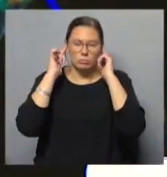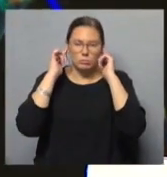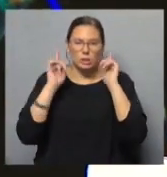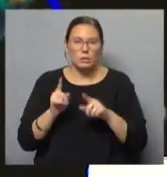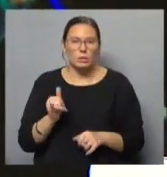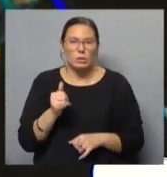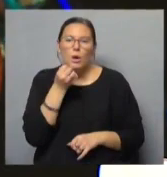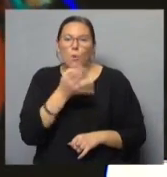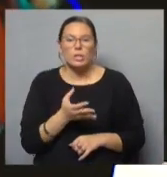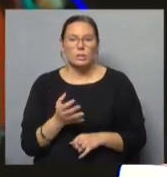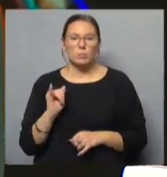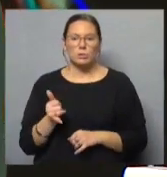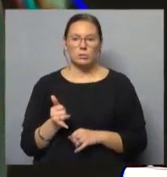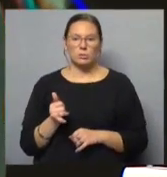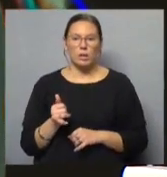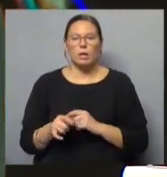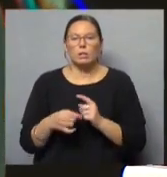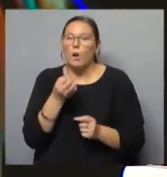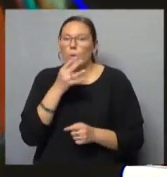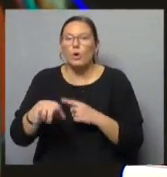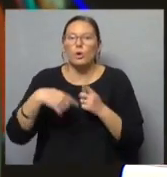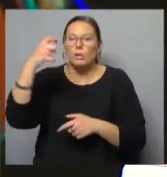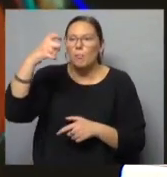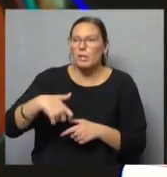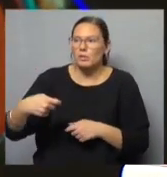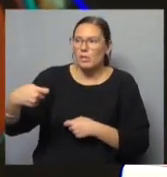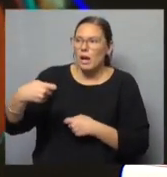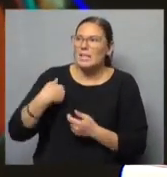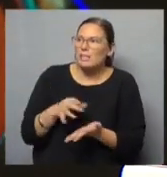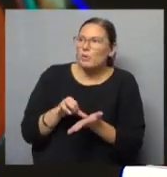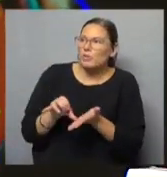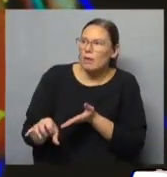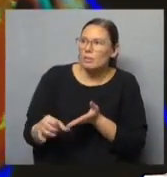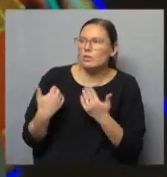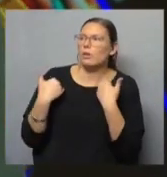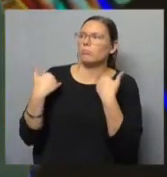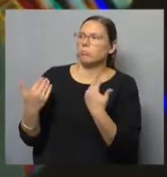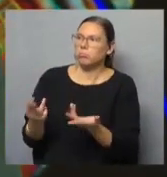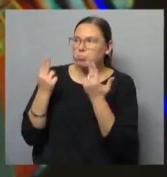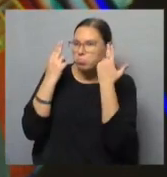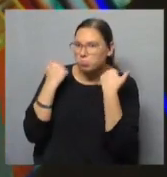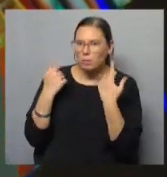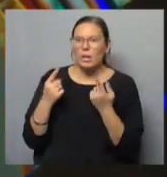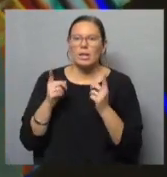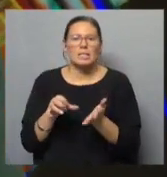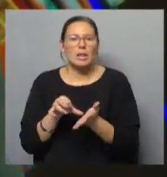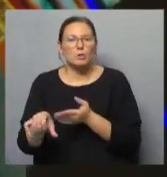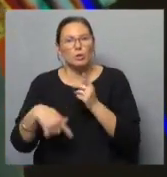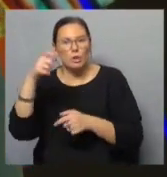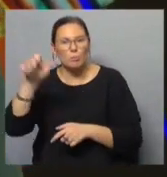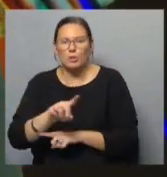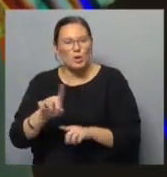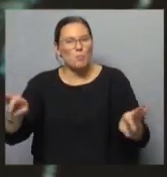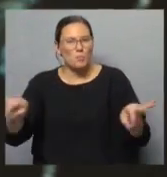está buenísimo. Está buenísimo que otro te comande, ponerte al servicio de otro. Inclusive es muy interesante al servicio de otro que no es